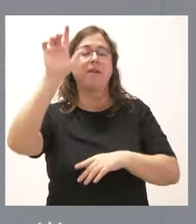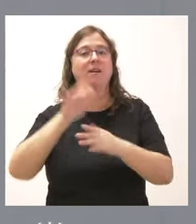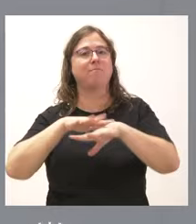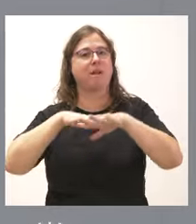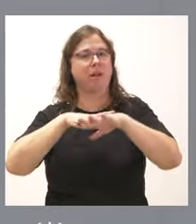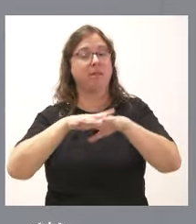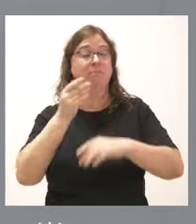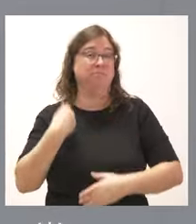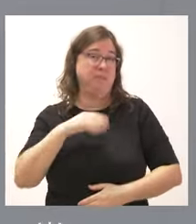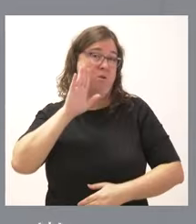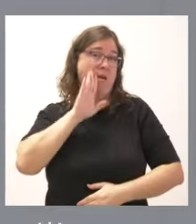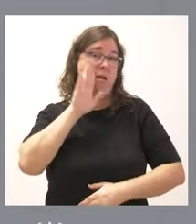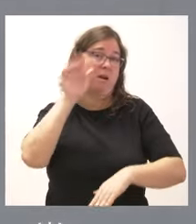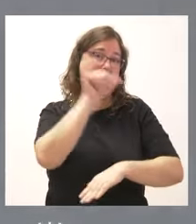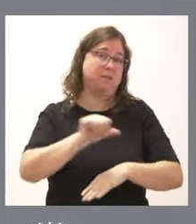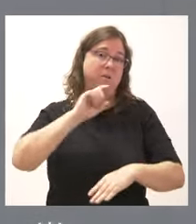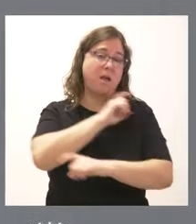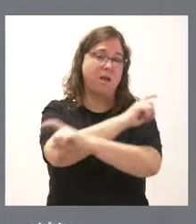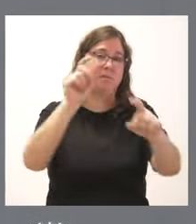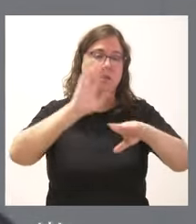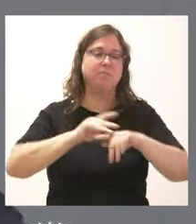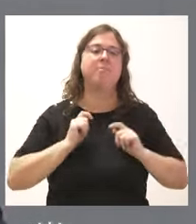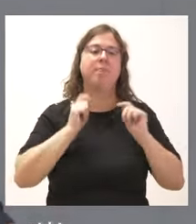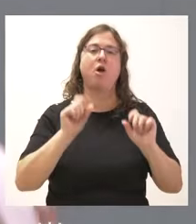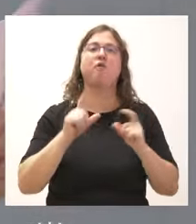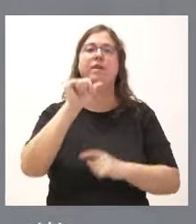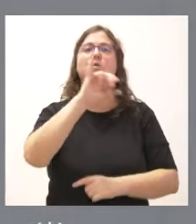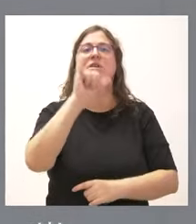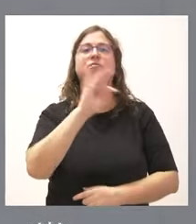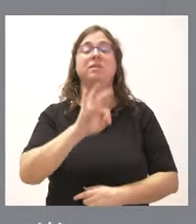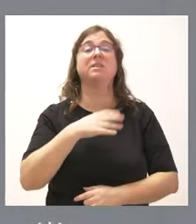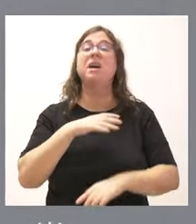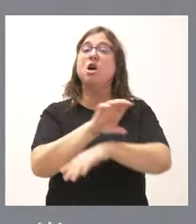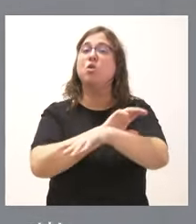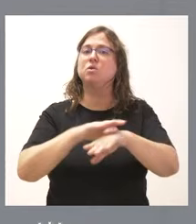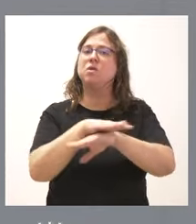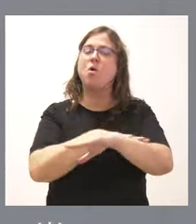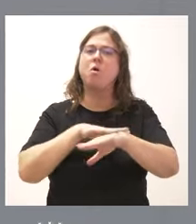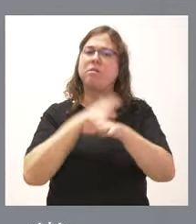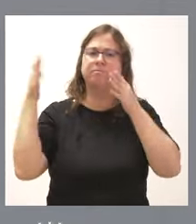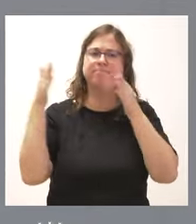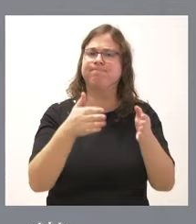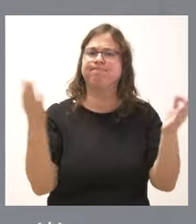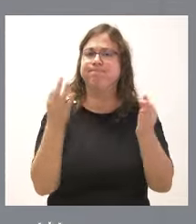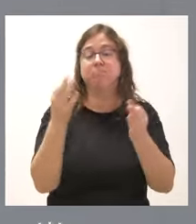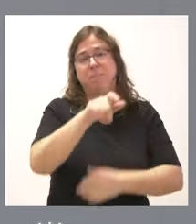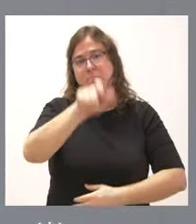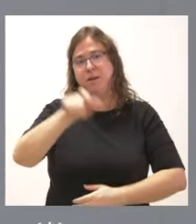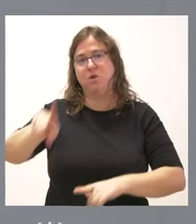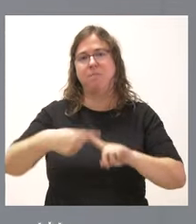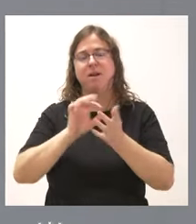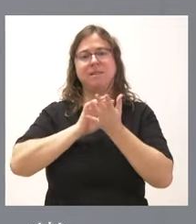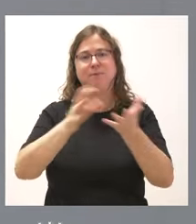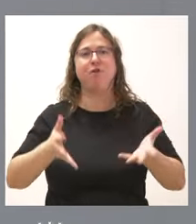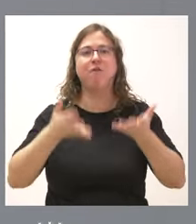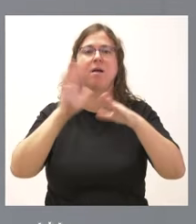lo que les había señalado la semana precedente. En definitiva, un Consejo de Gobierno que se centra, sobre todo, en las personas y en los servicios que